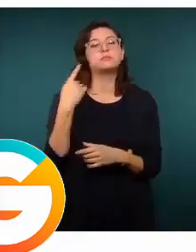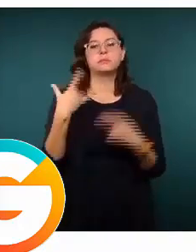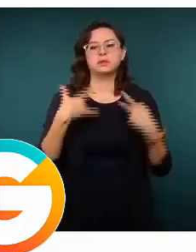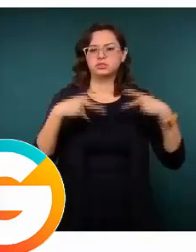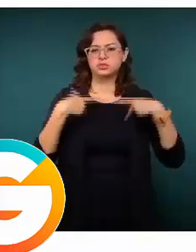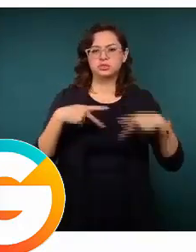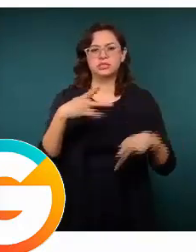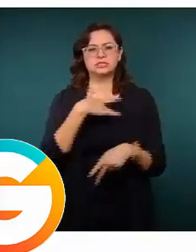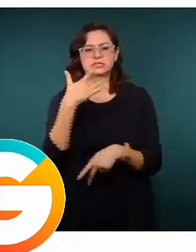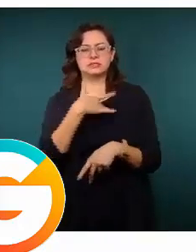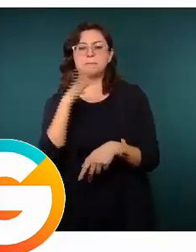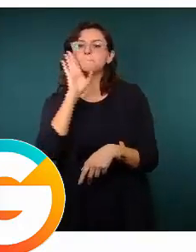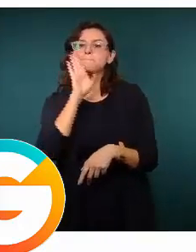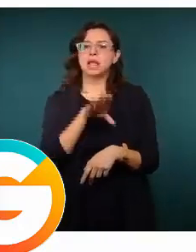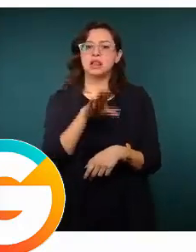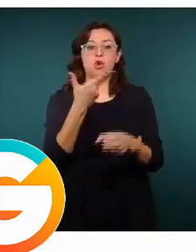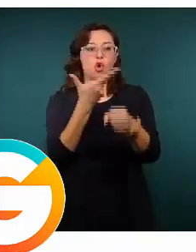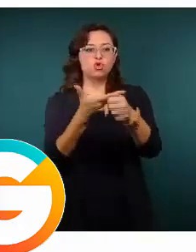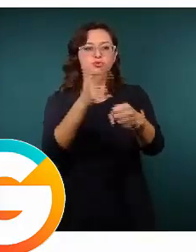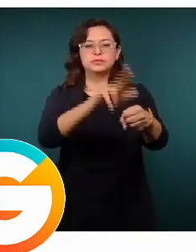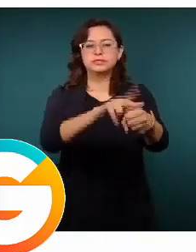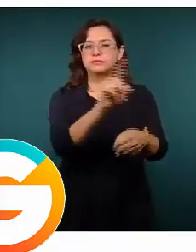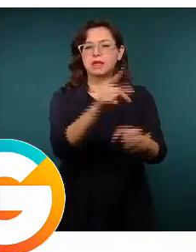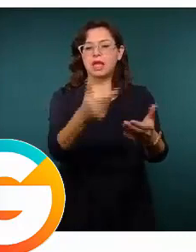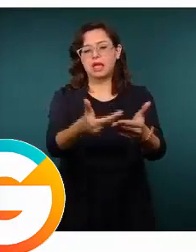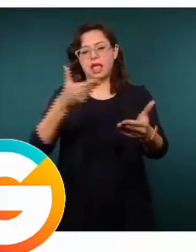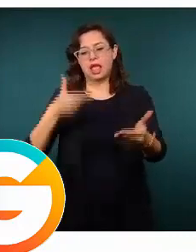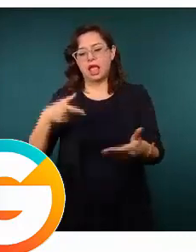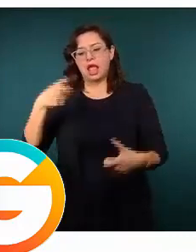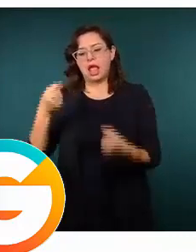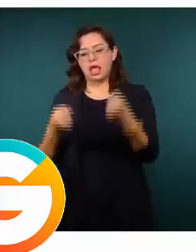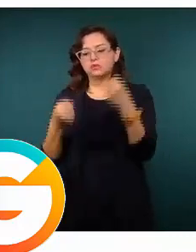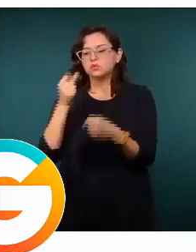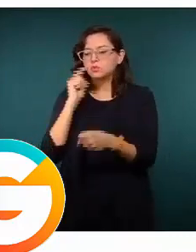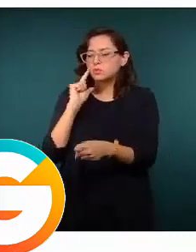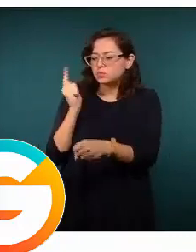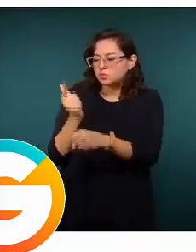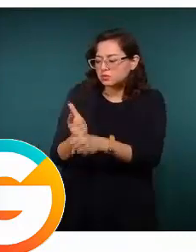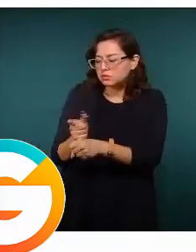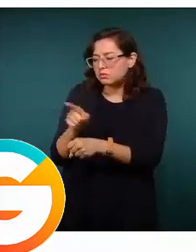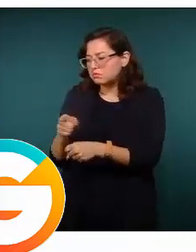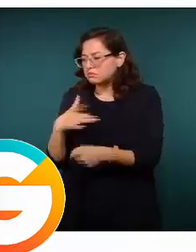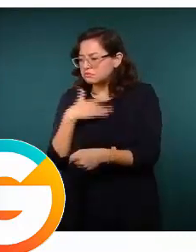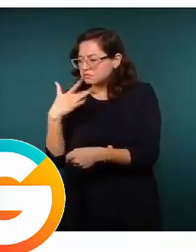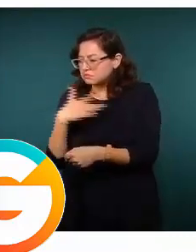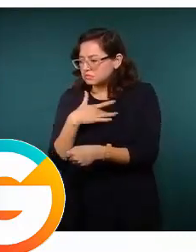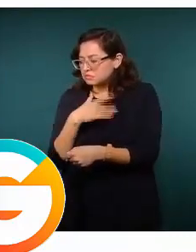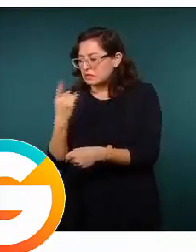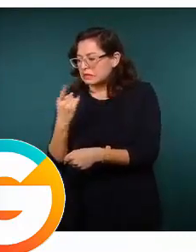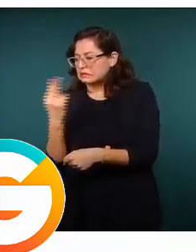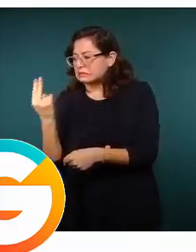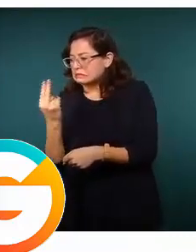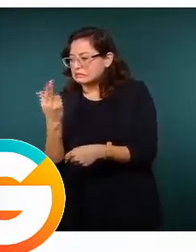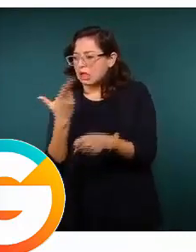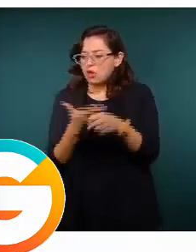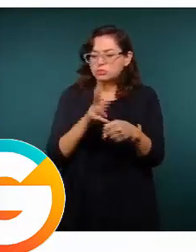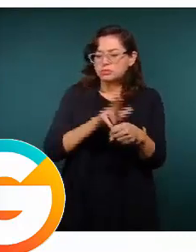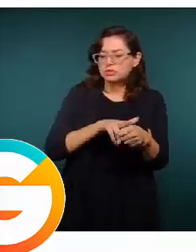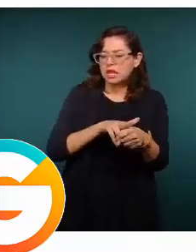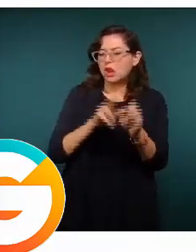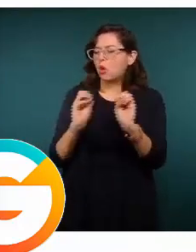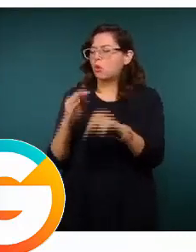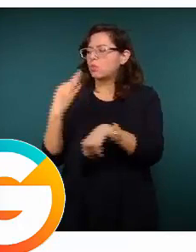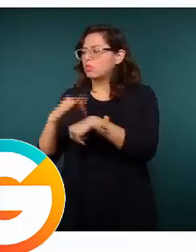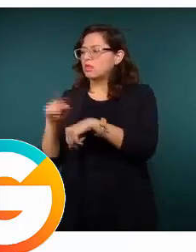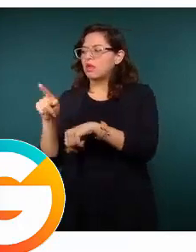síntoma llegaran a la unidad móvil y ahí pudieran ser atendidos y definir si era necesario hospitalizarse o si podían atenderse